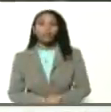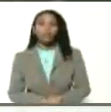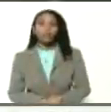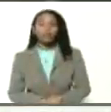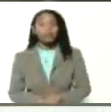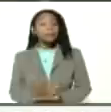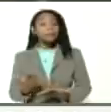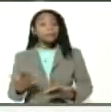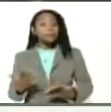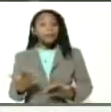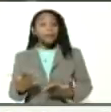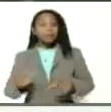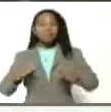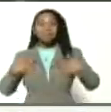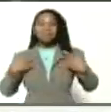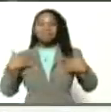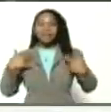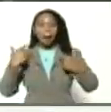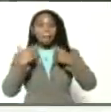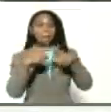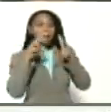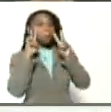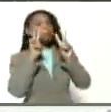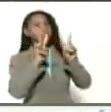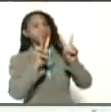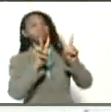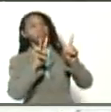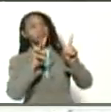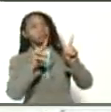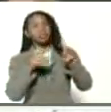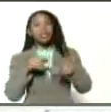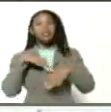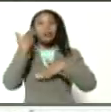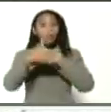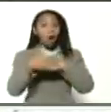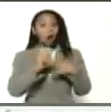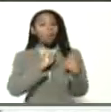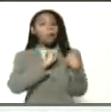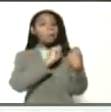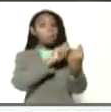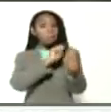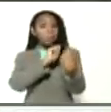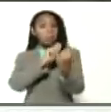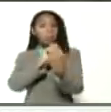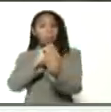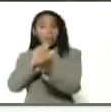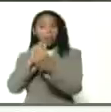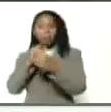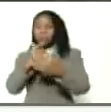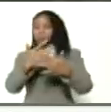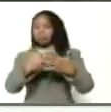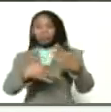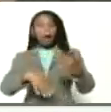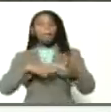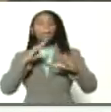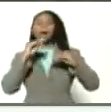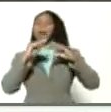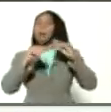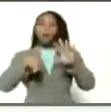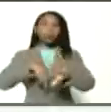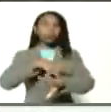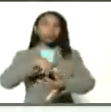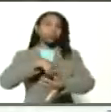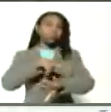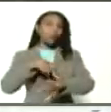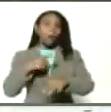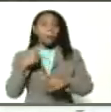Y disfrutamos la película, pero después disfrutamos de una conversación larga para conocer la